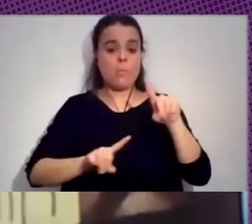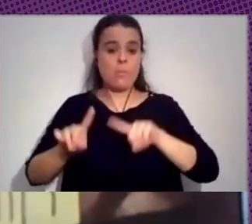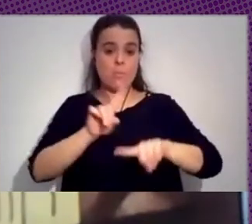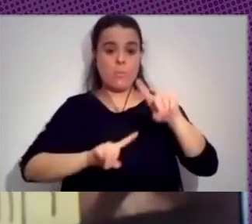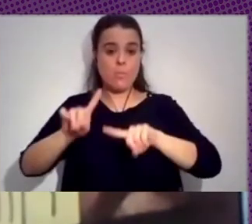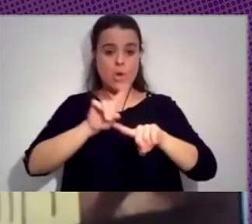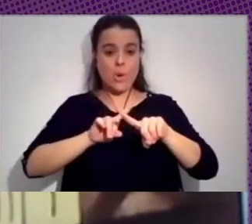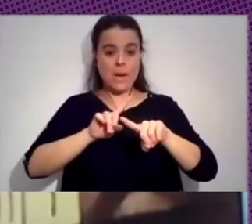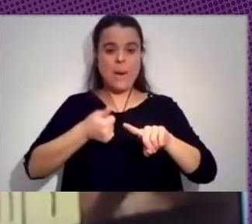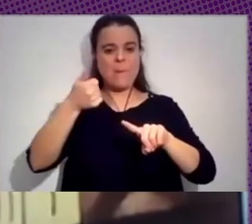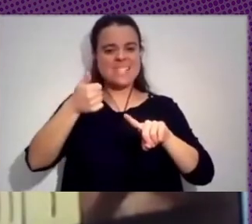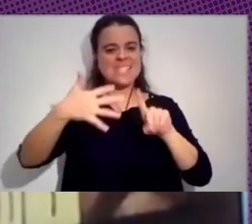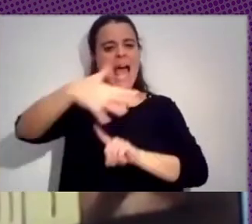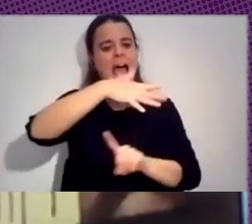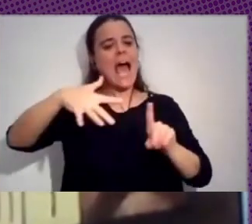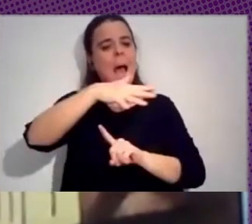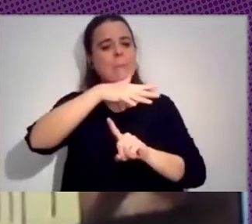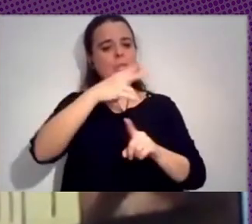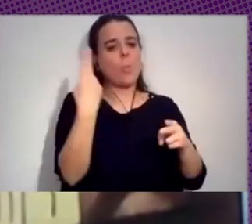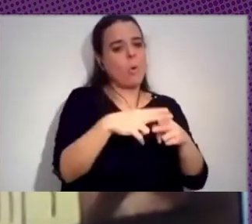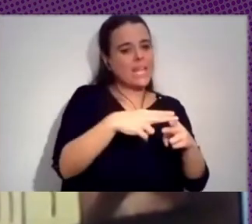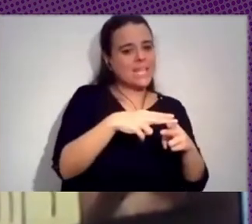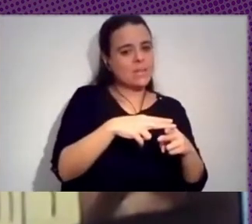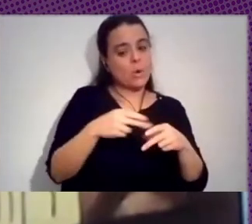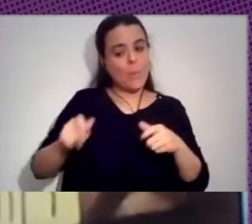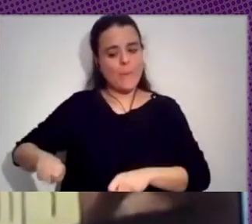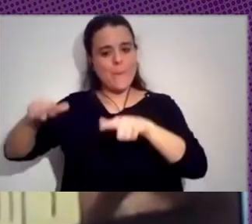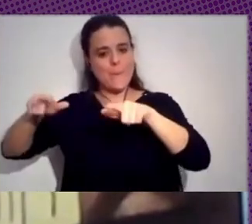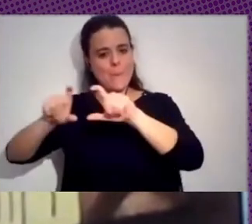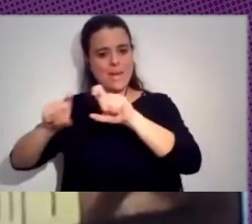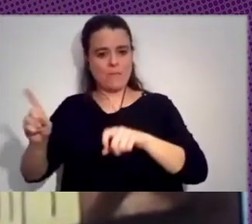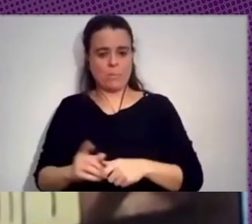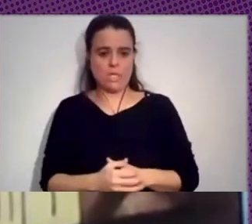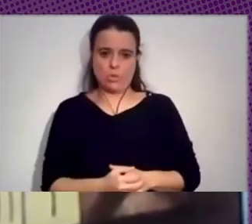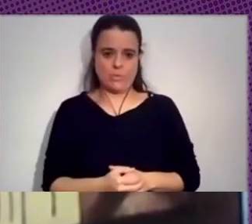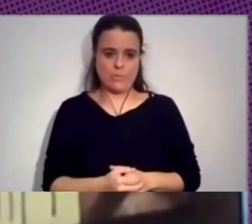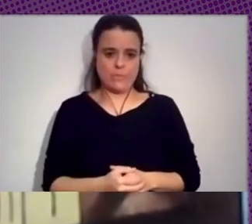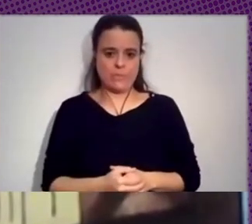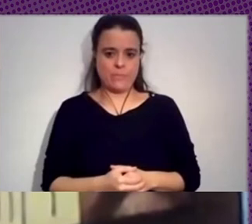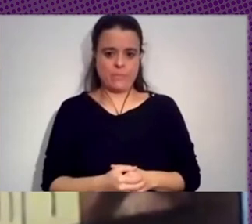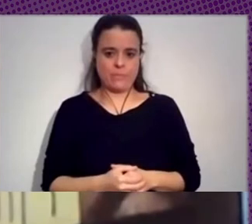esfera política más que en la esfera de las plataformas. Pero no quiero tampoco